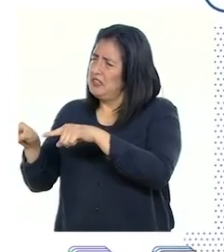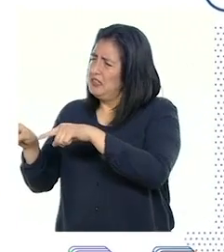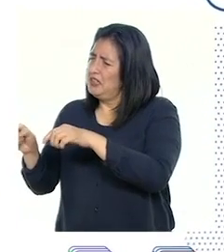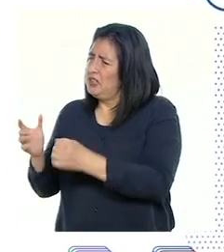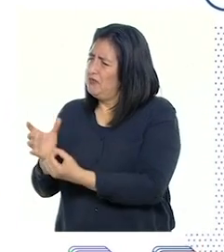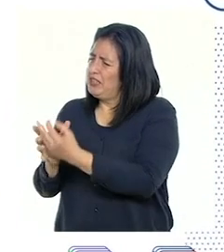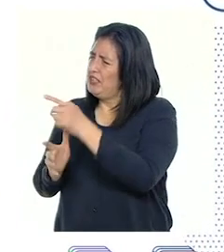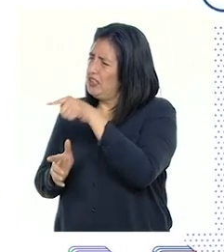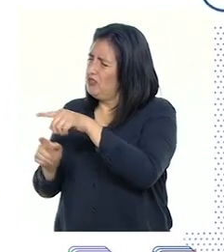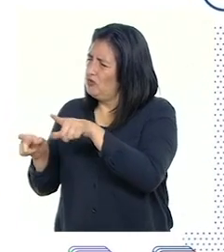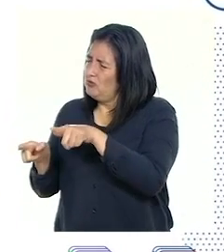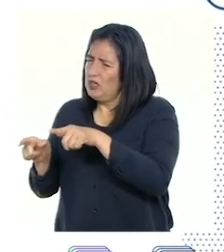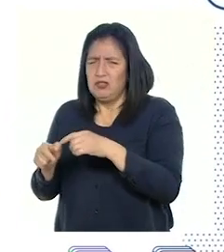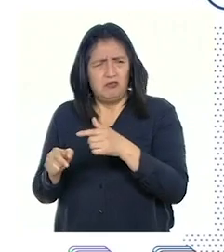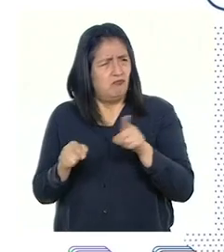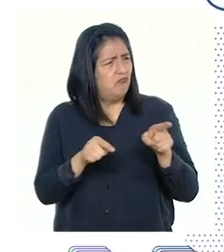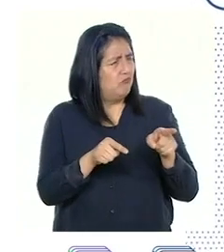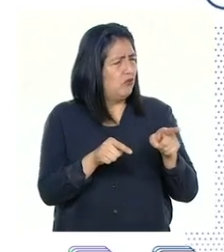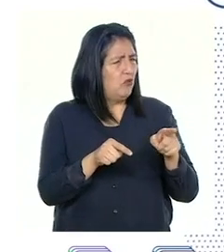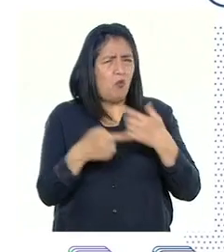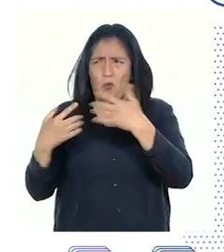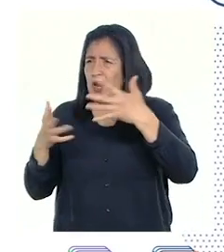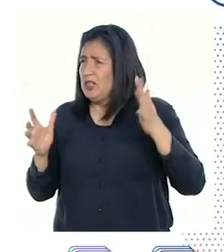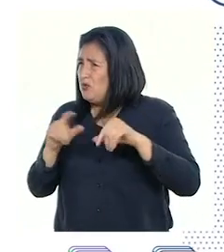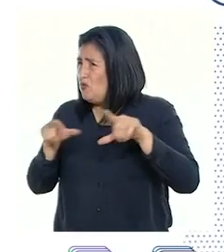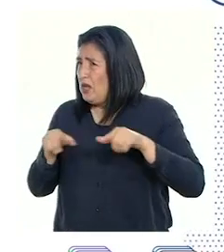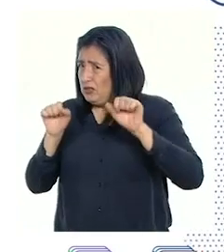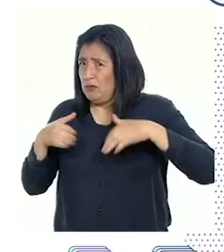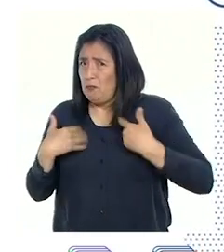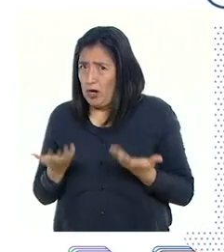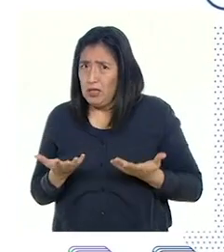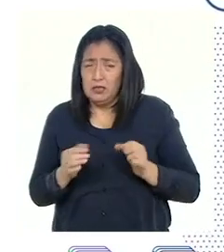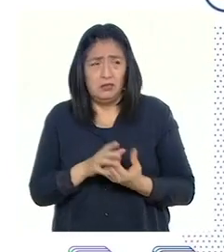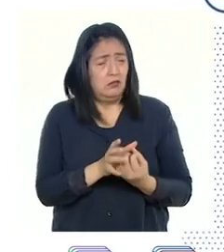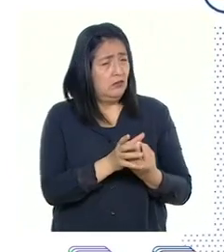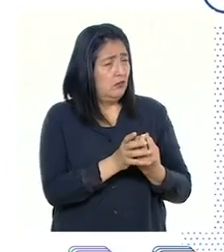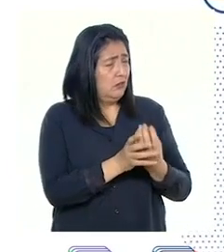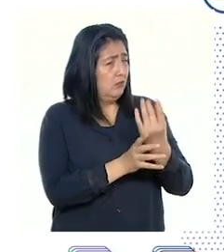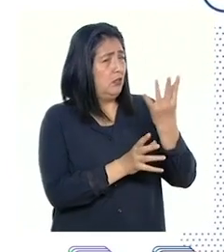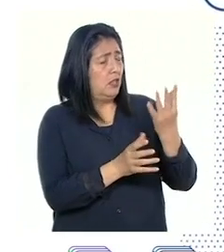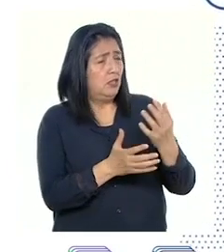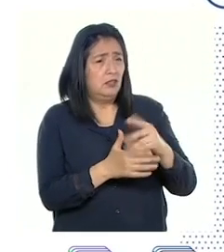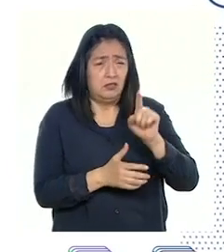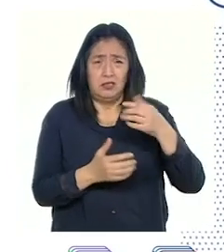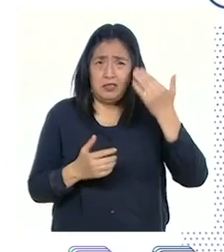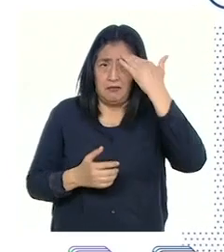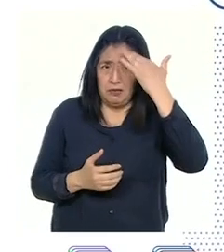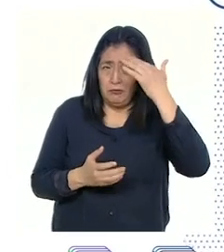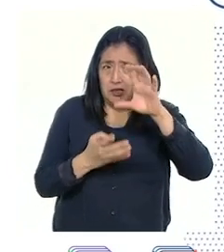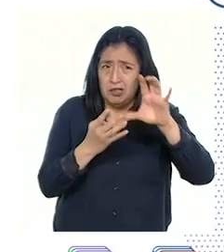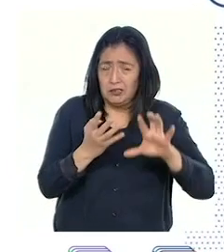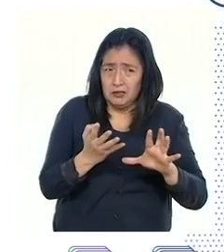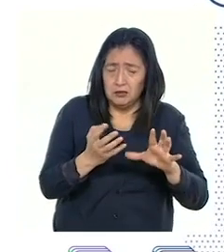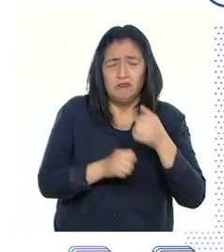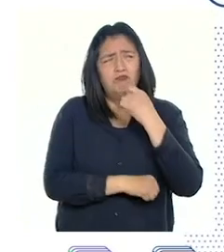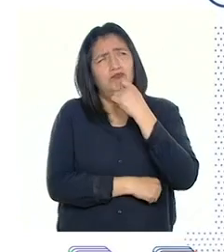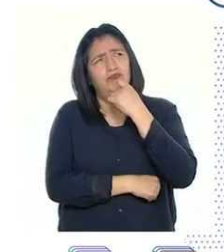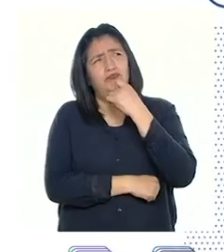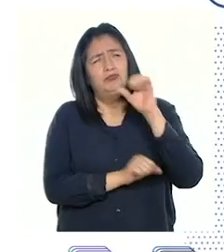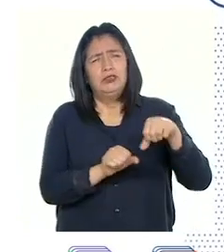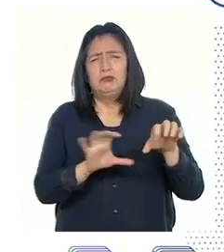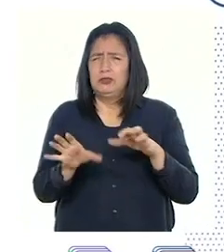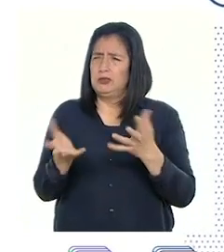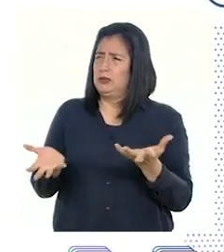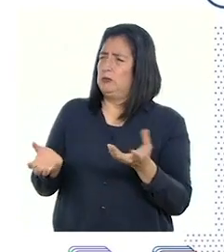¿Podemos cultivar cualquier planta en cualquier sitio si conocemos estas características especiales? ¿Y si lo hiciéramos,